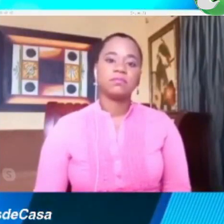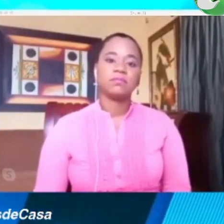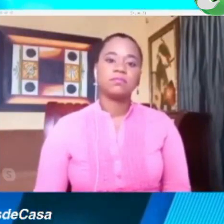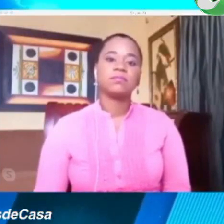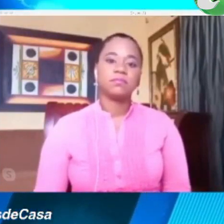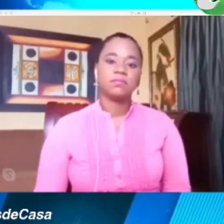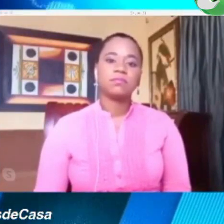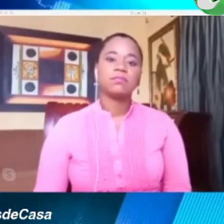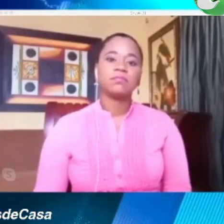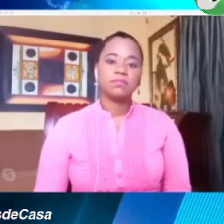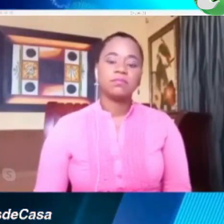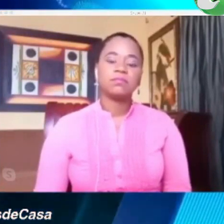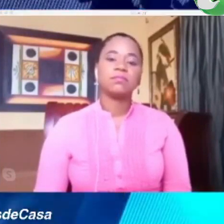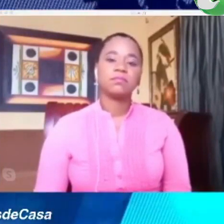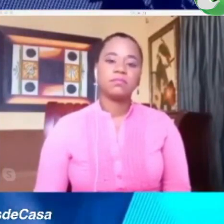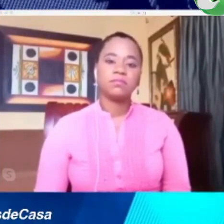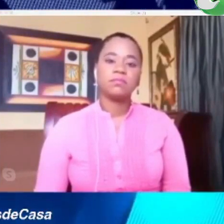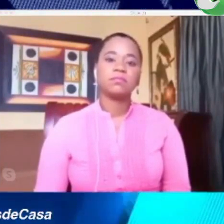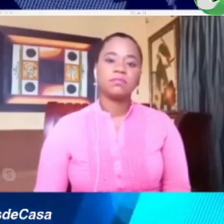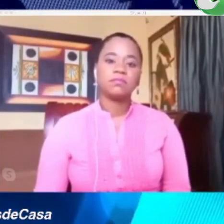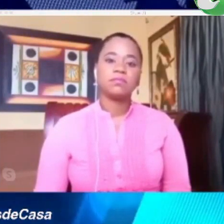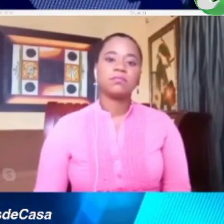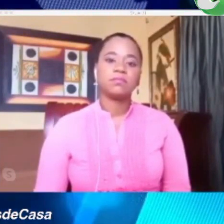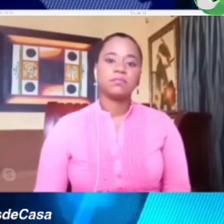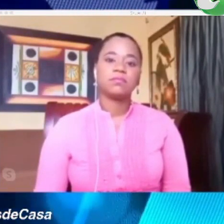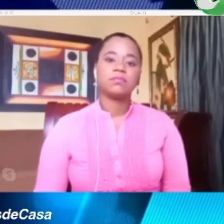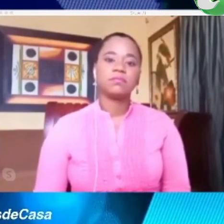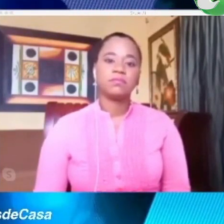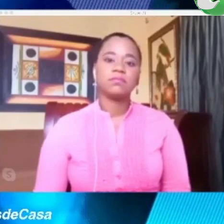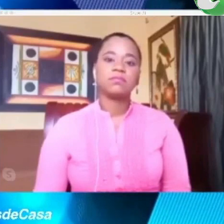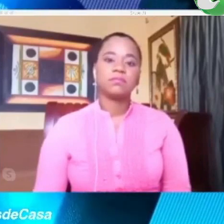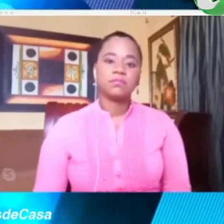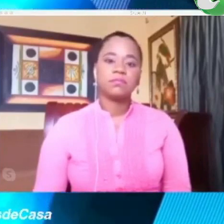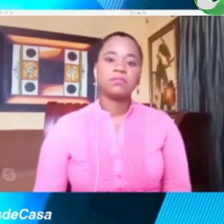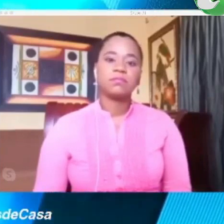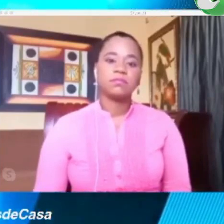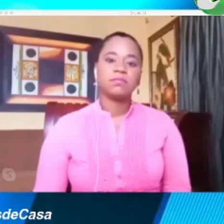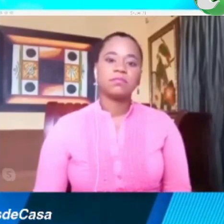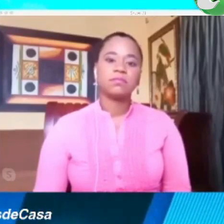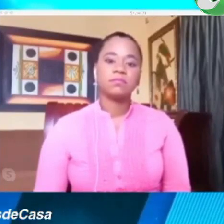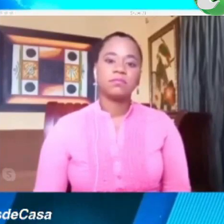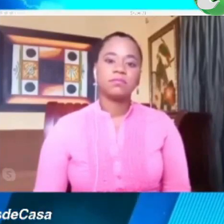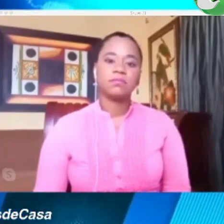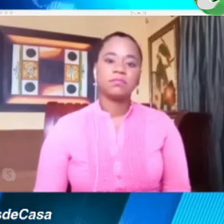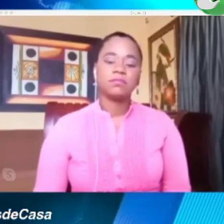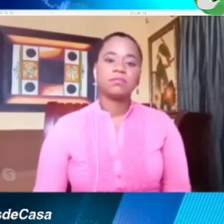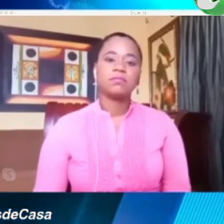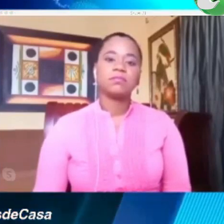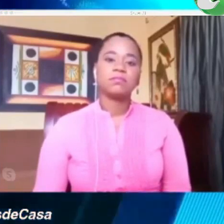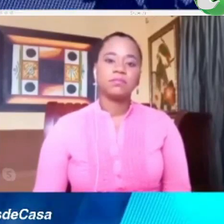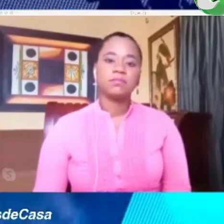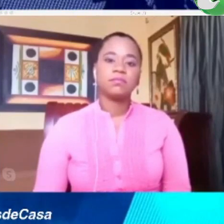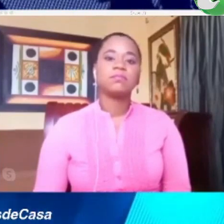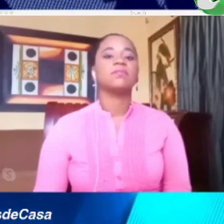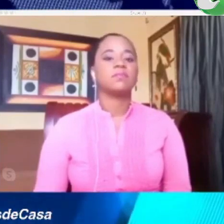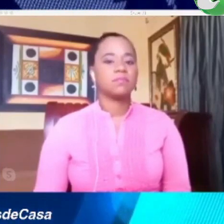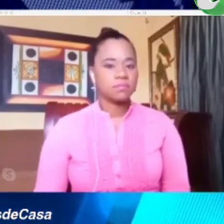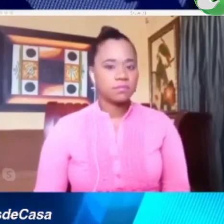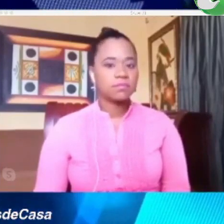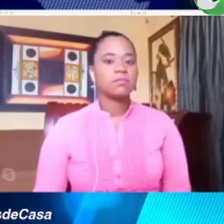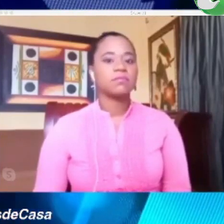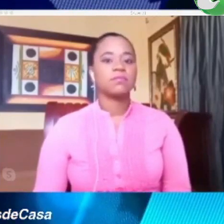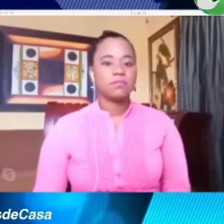y se apruebe o no este periodo para que comience a circular a correr el tiempo desde el 1 de mayo